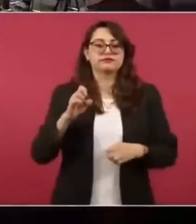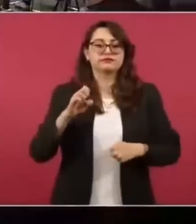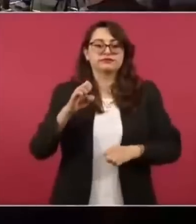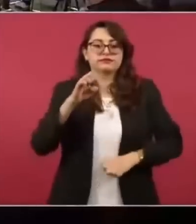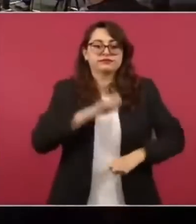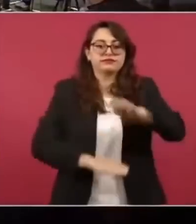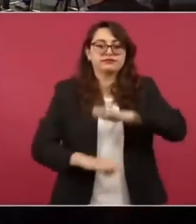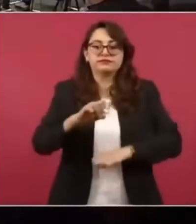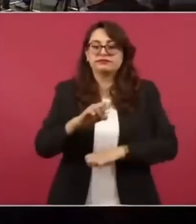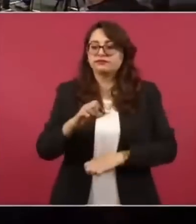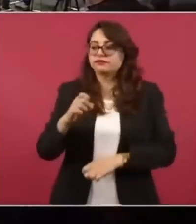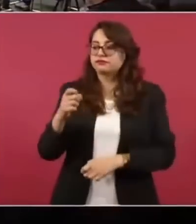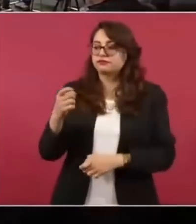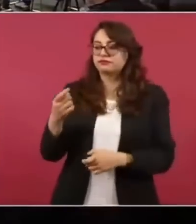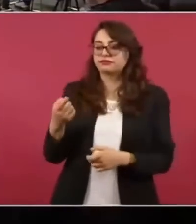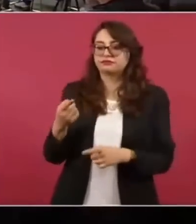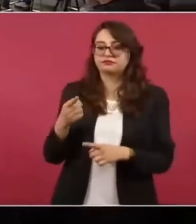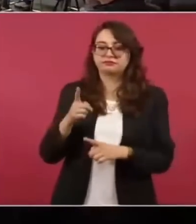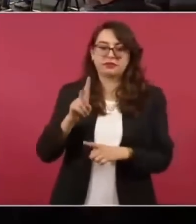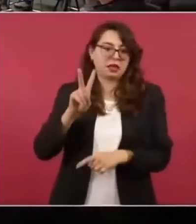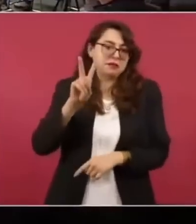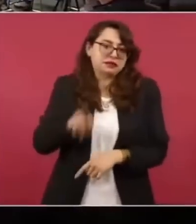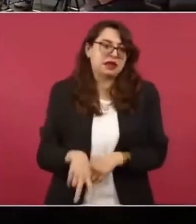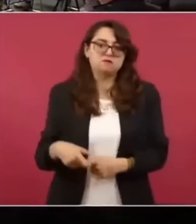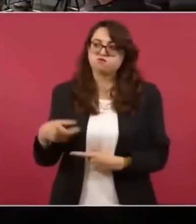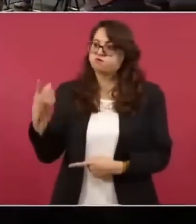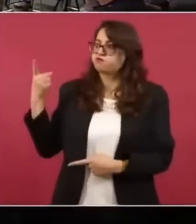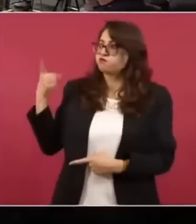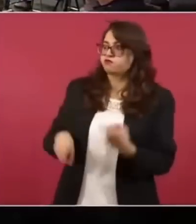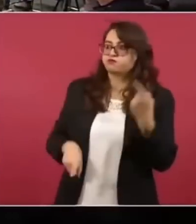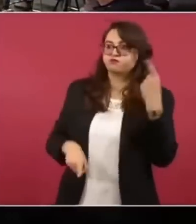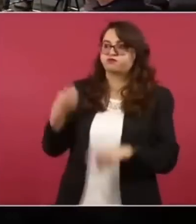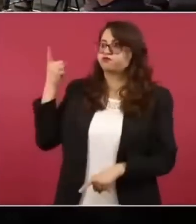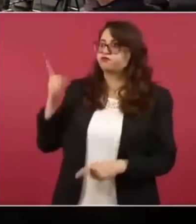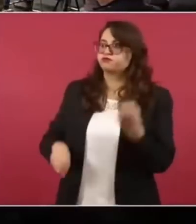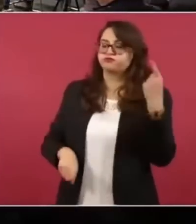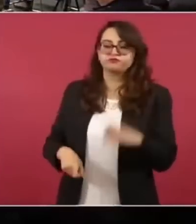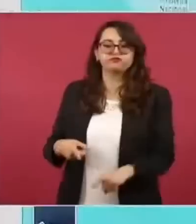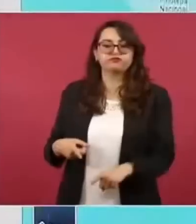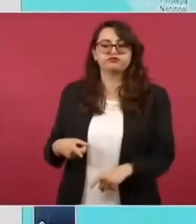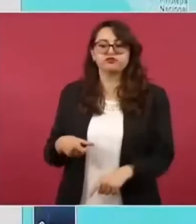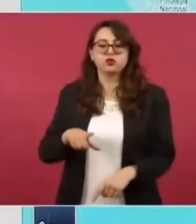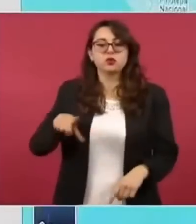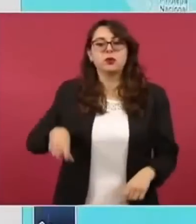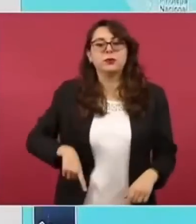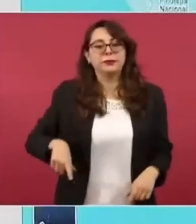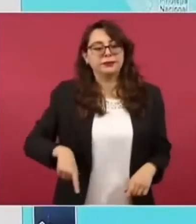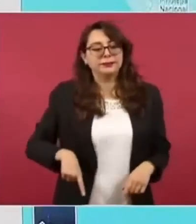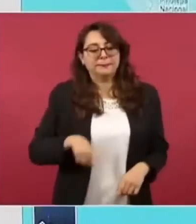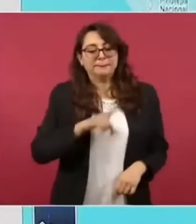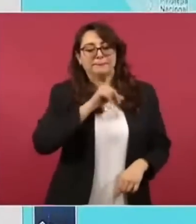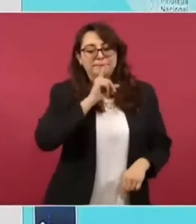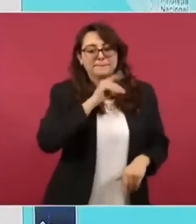Era un comité al servicio de una minoría. No había democracia.